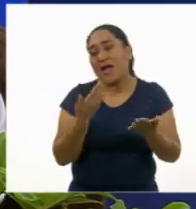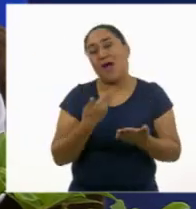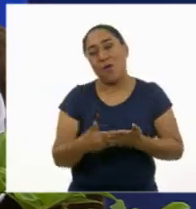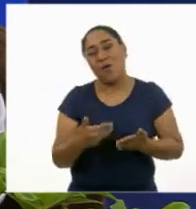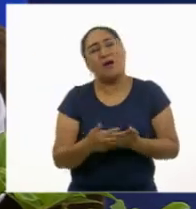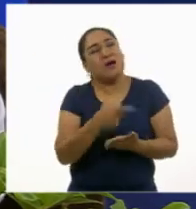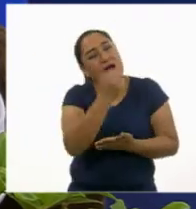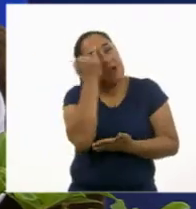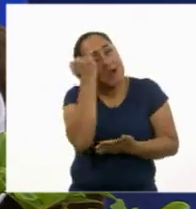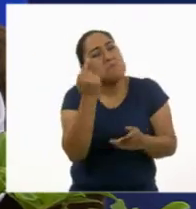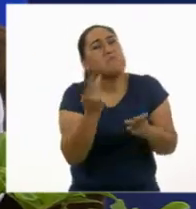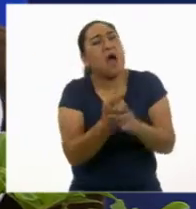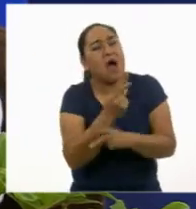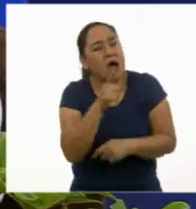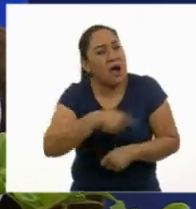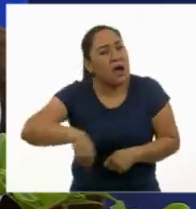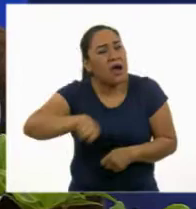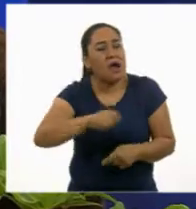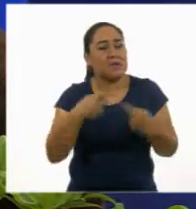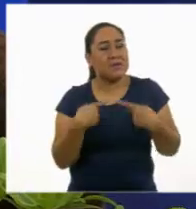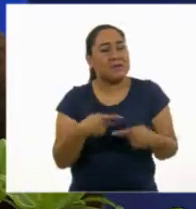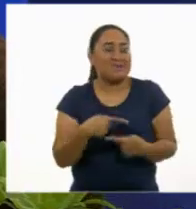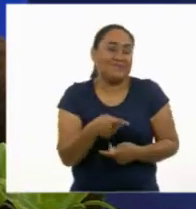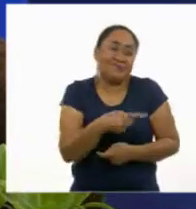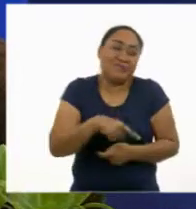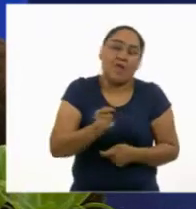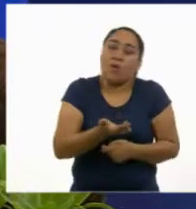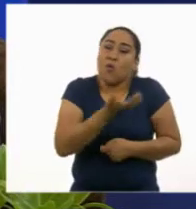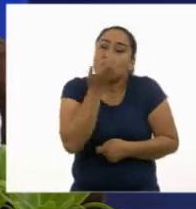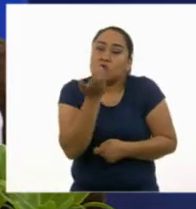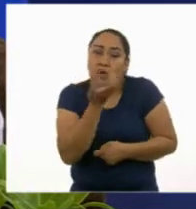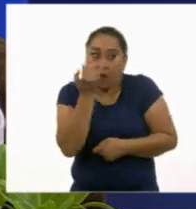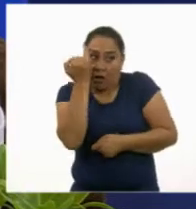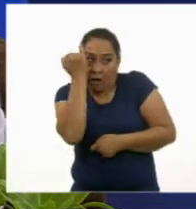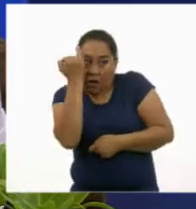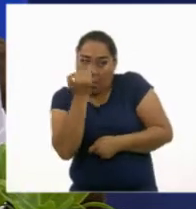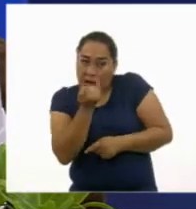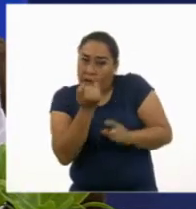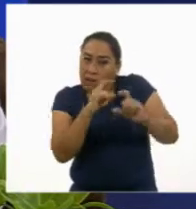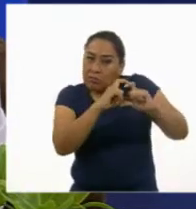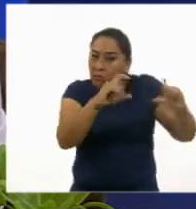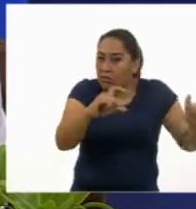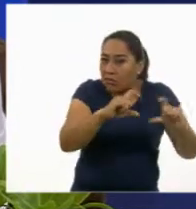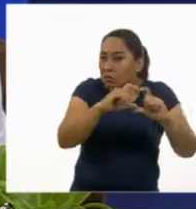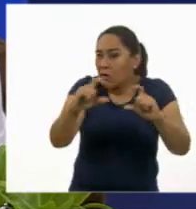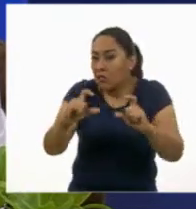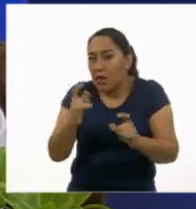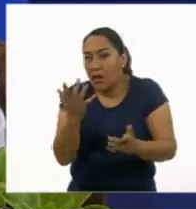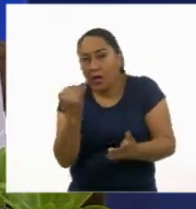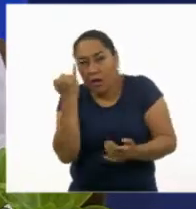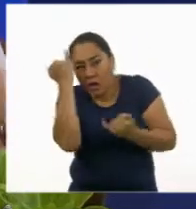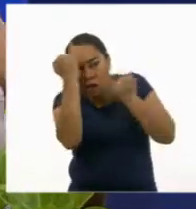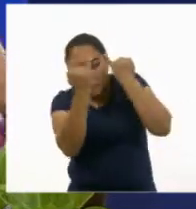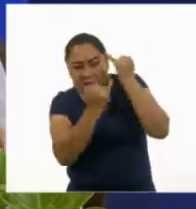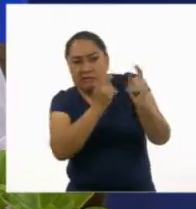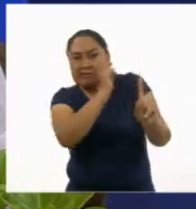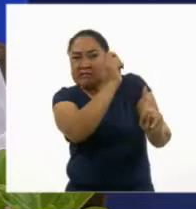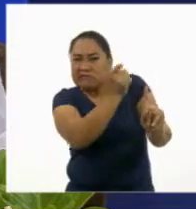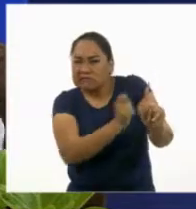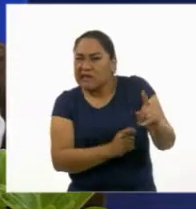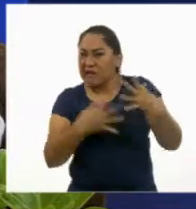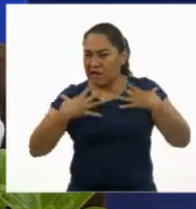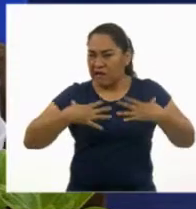sociedad? Tenemos la costumbre de etiquetar a las personas. Es decir, juzgarlas por la forma en la que